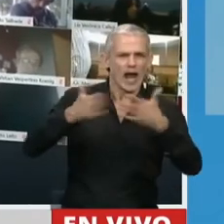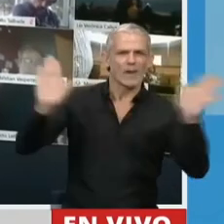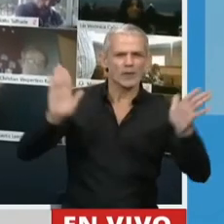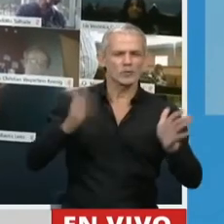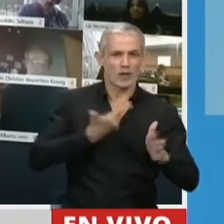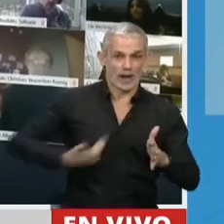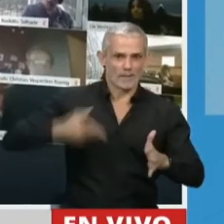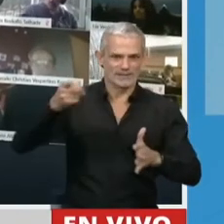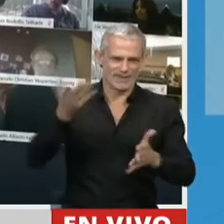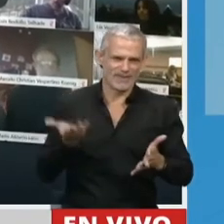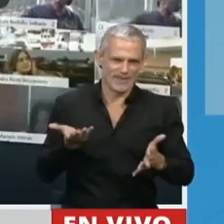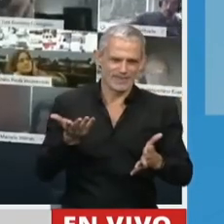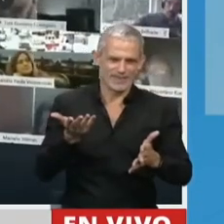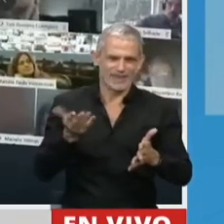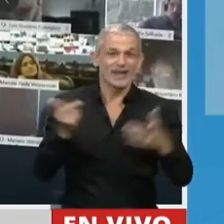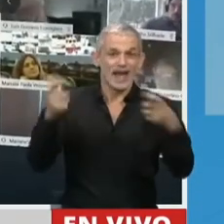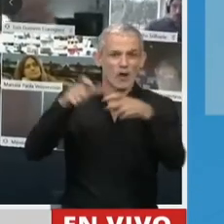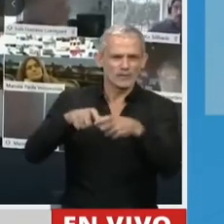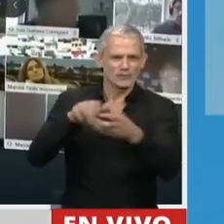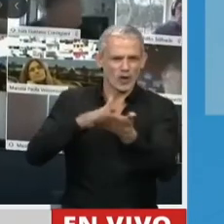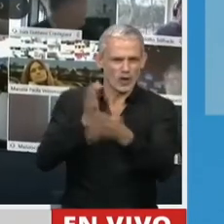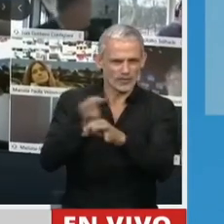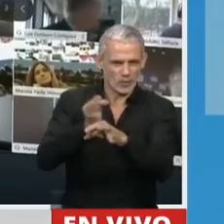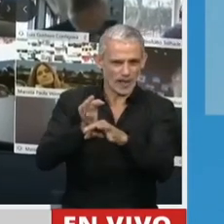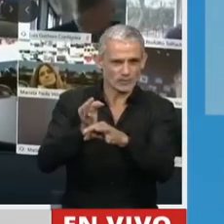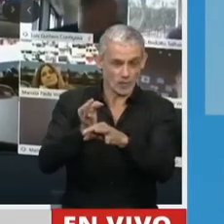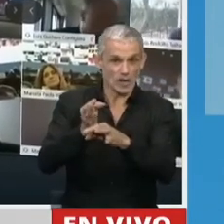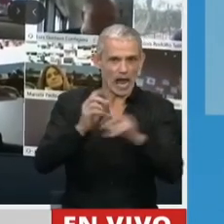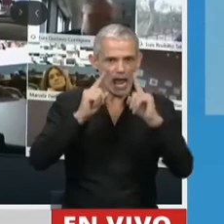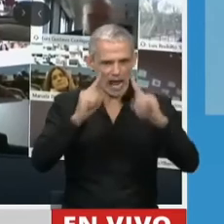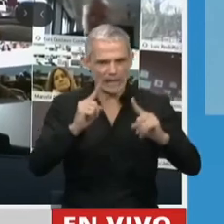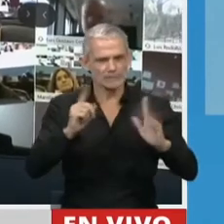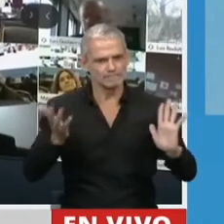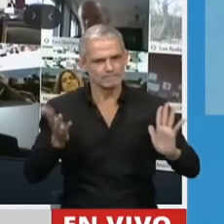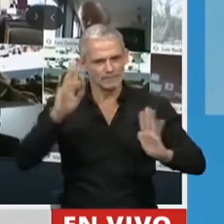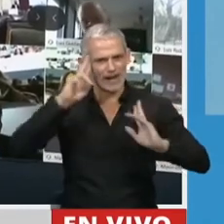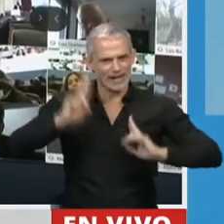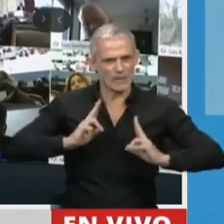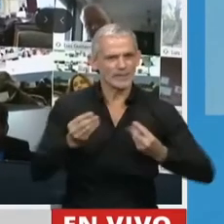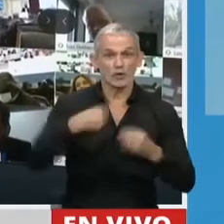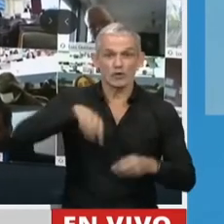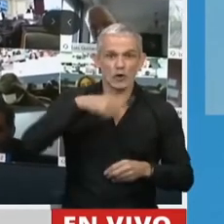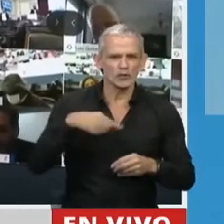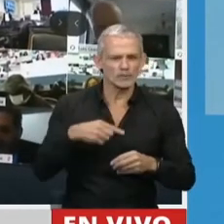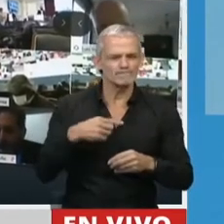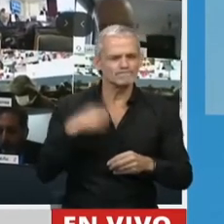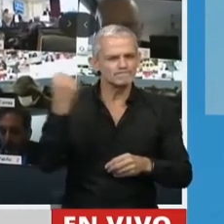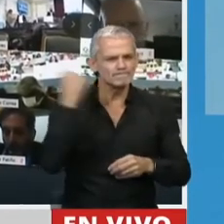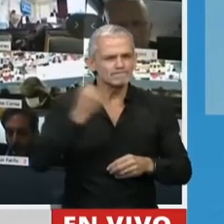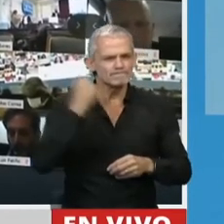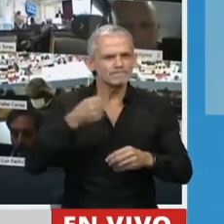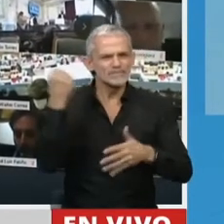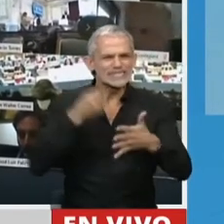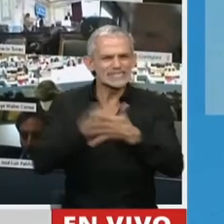la señora presidenta de la comisión en atender este reclamo. Fuimos precisamente nosotros los que hicimos énfasis en que esto